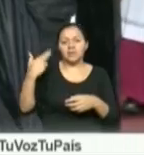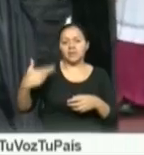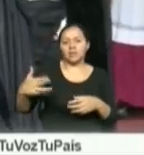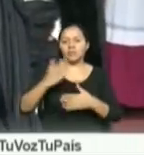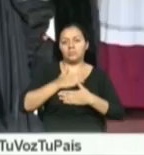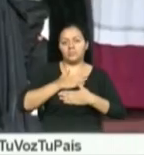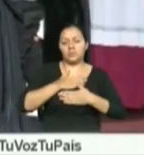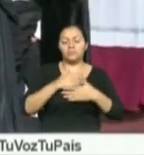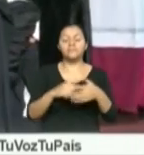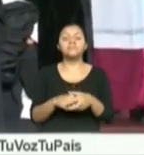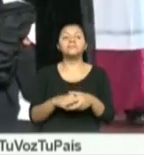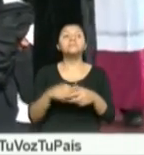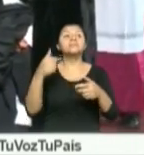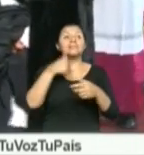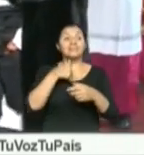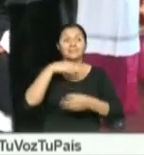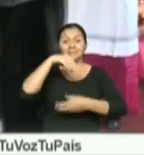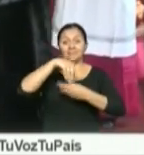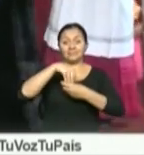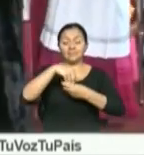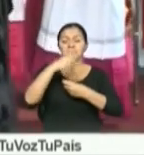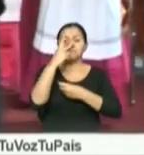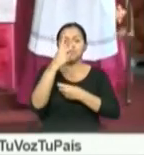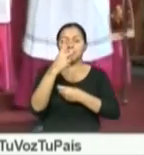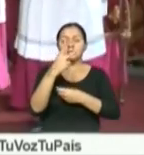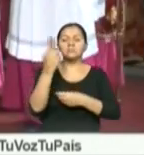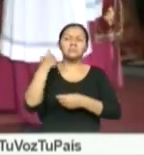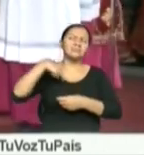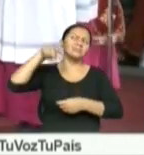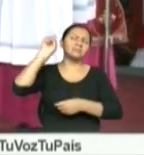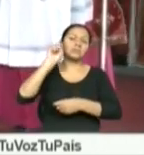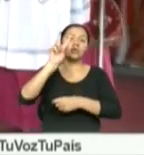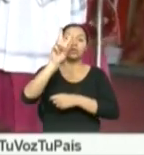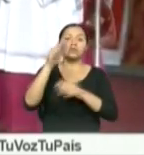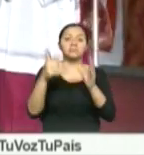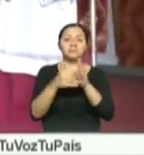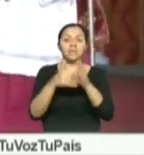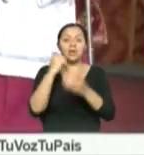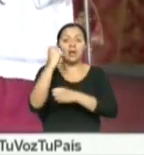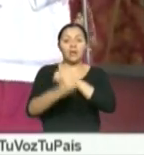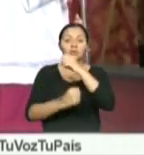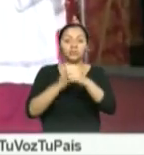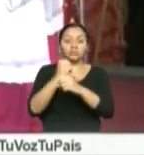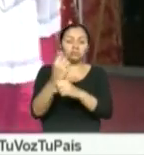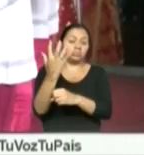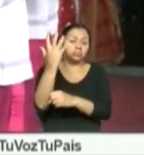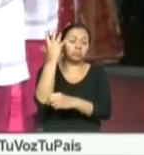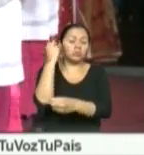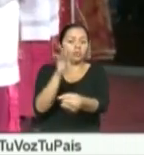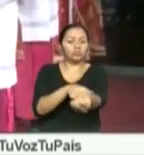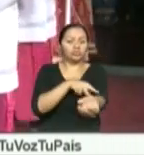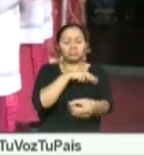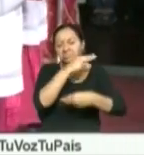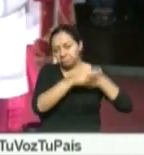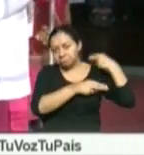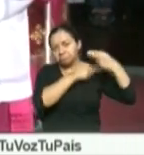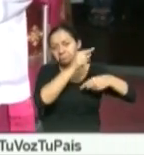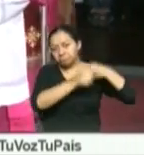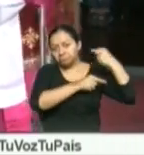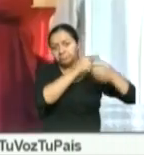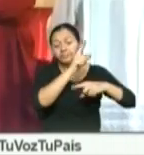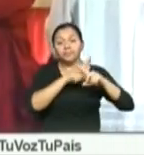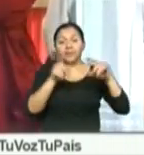católica. Este acto litúrgico se celebra hace más de 2.000 años desde la época del Imperio Romano. Sin embargo, en la